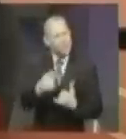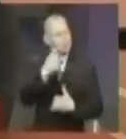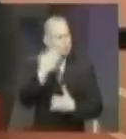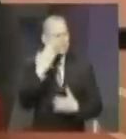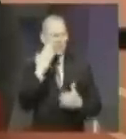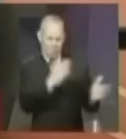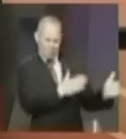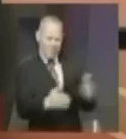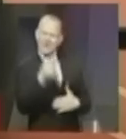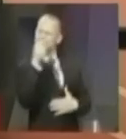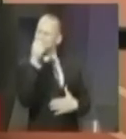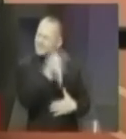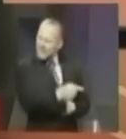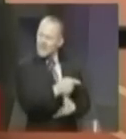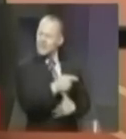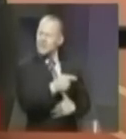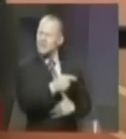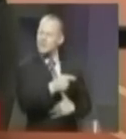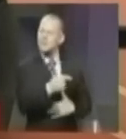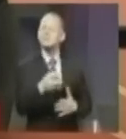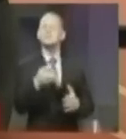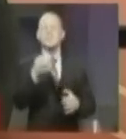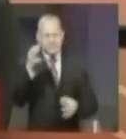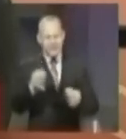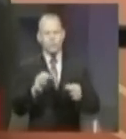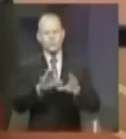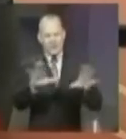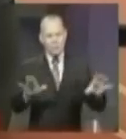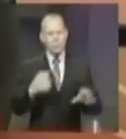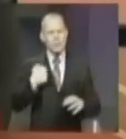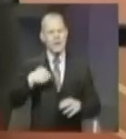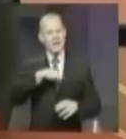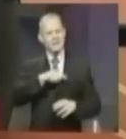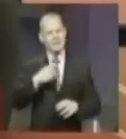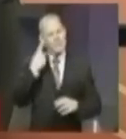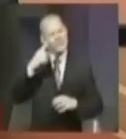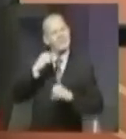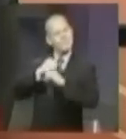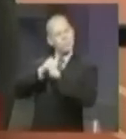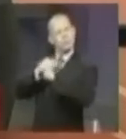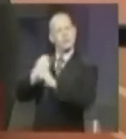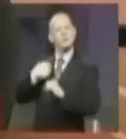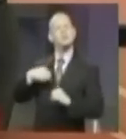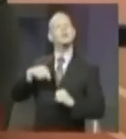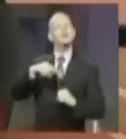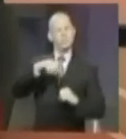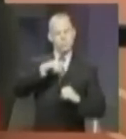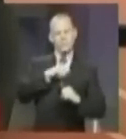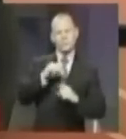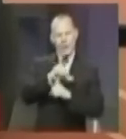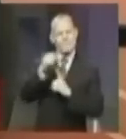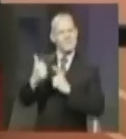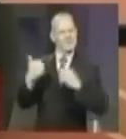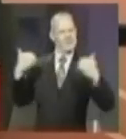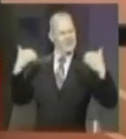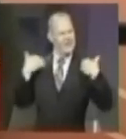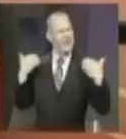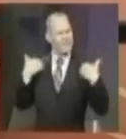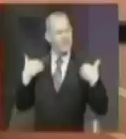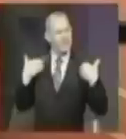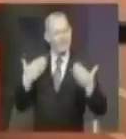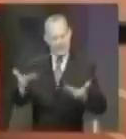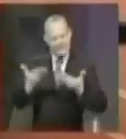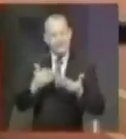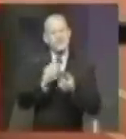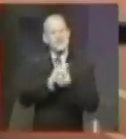él. Si algo tenemos que hacer para proteger nuestros recursos naturales y nuestras playas es traer el